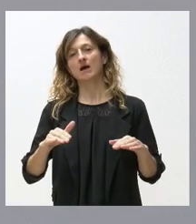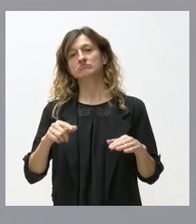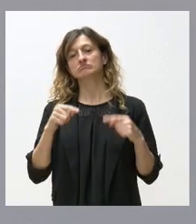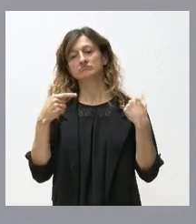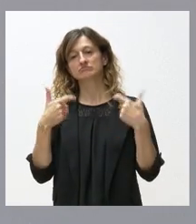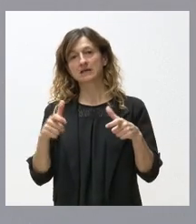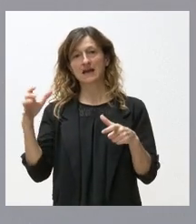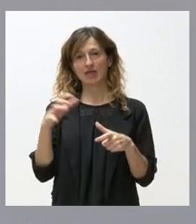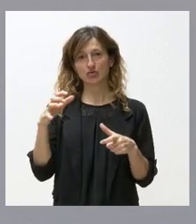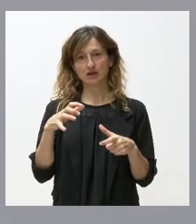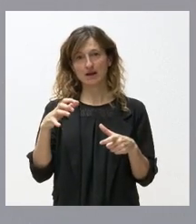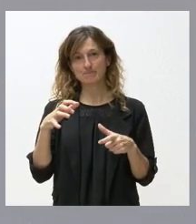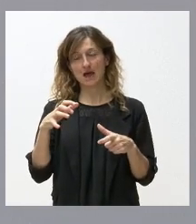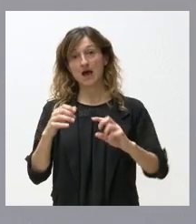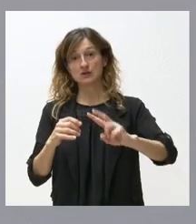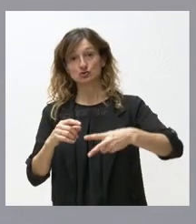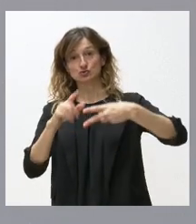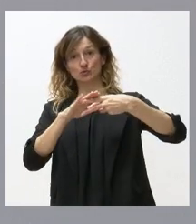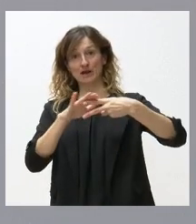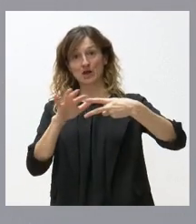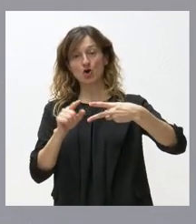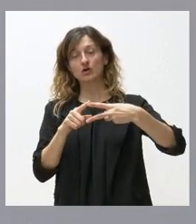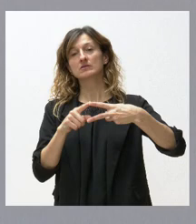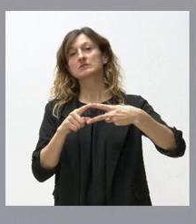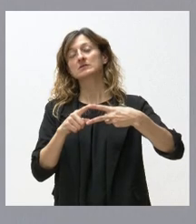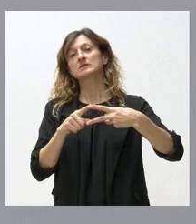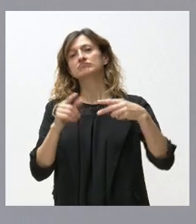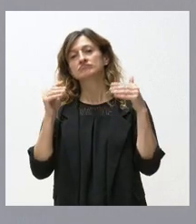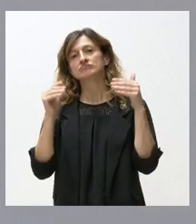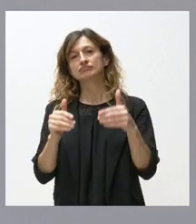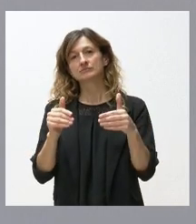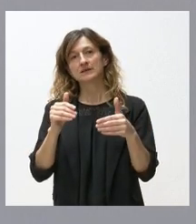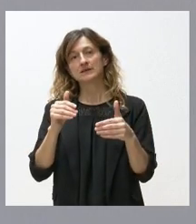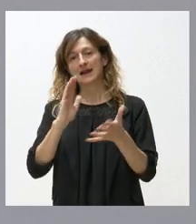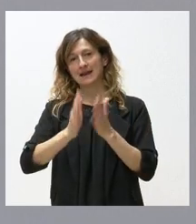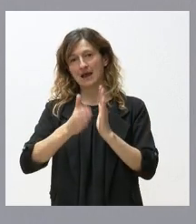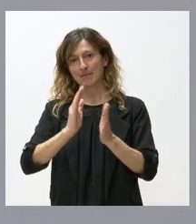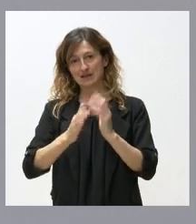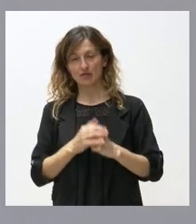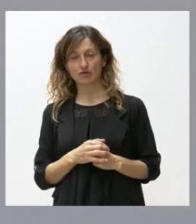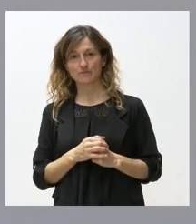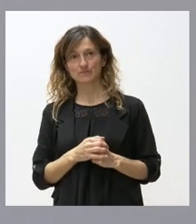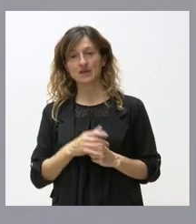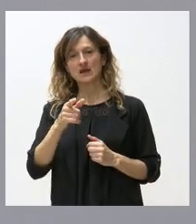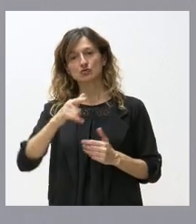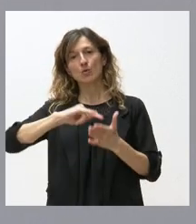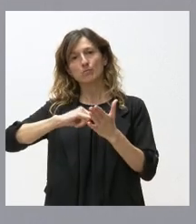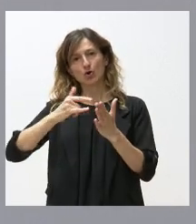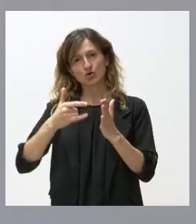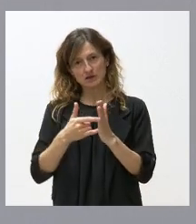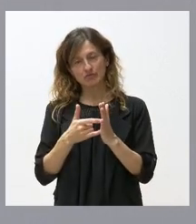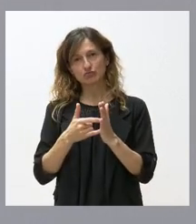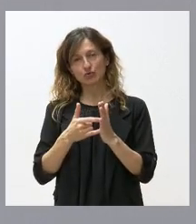radioterapia y la parte superior se va a dedicar a rehabilitación y por tanto son proyectos que van a